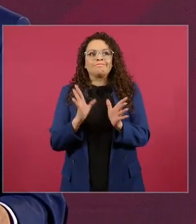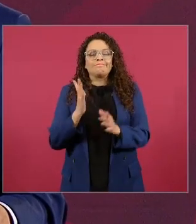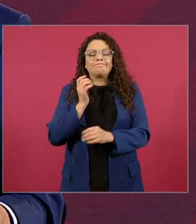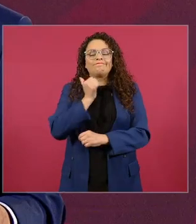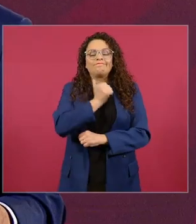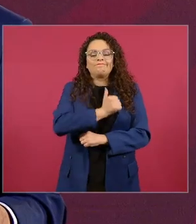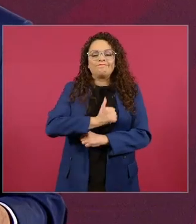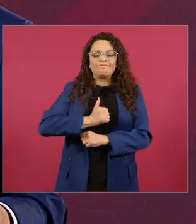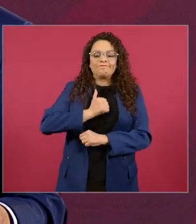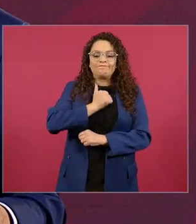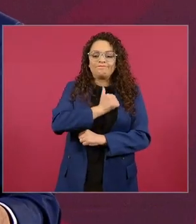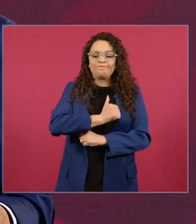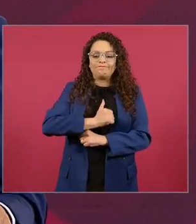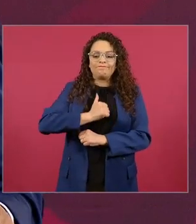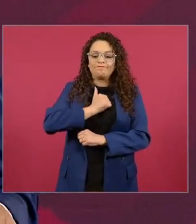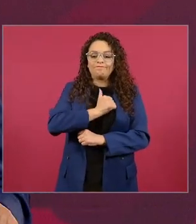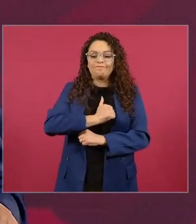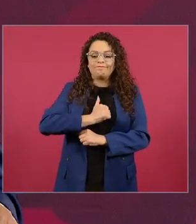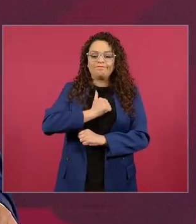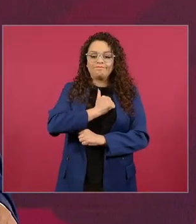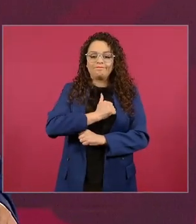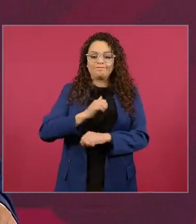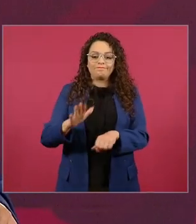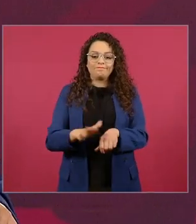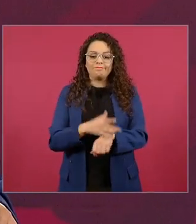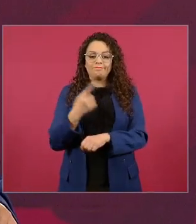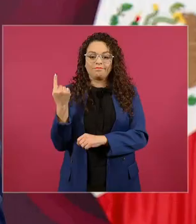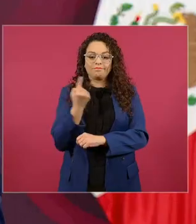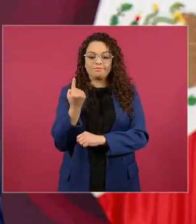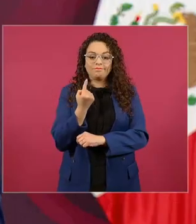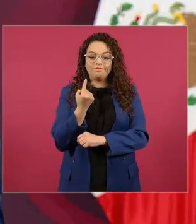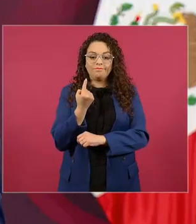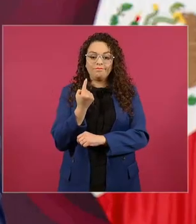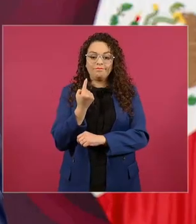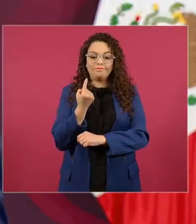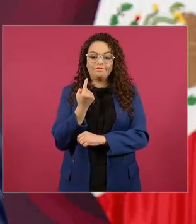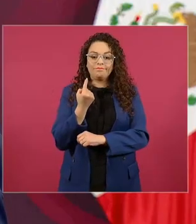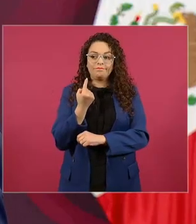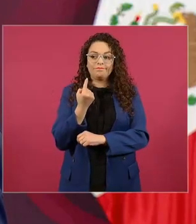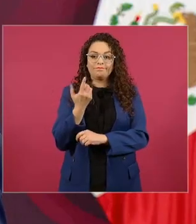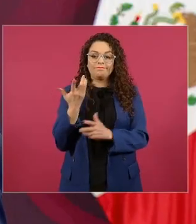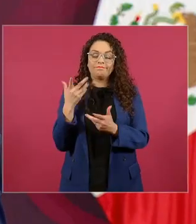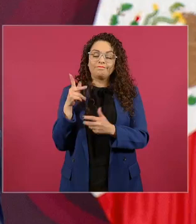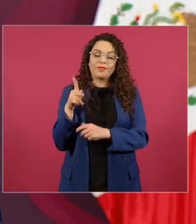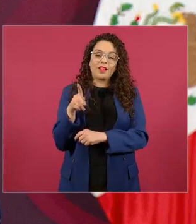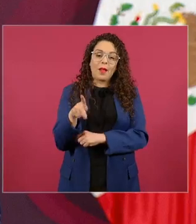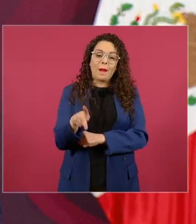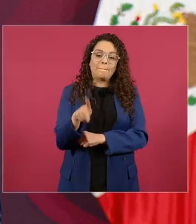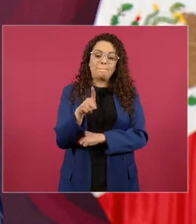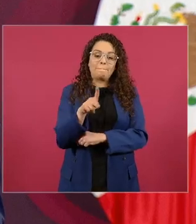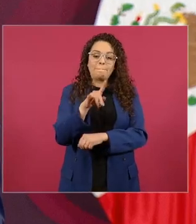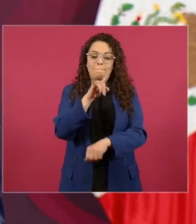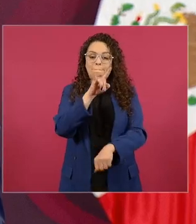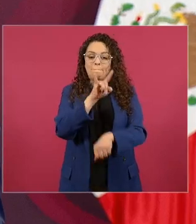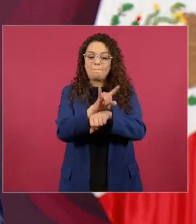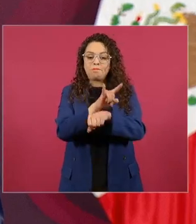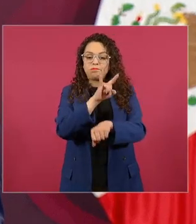todo fue pura simulación gato partismo la gente estaba